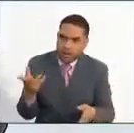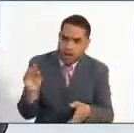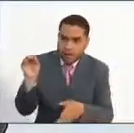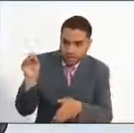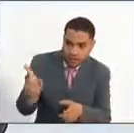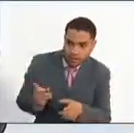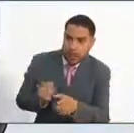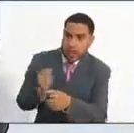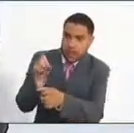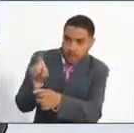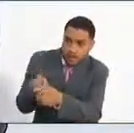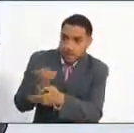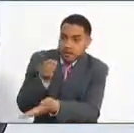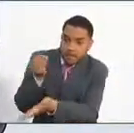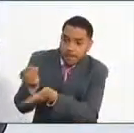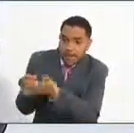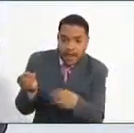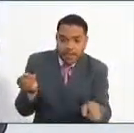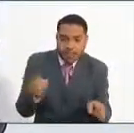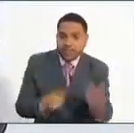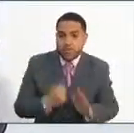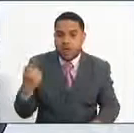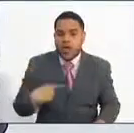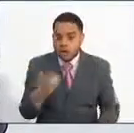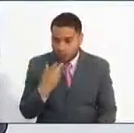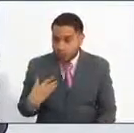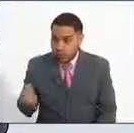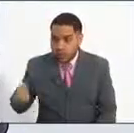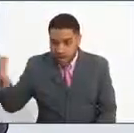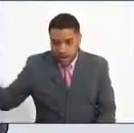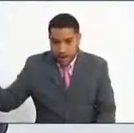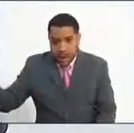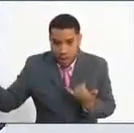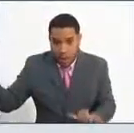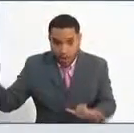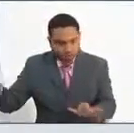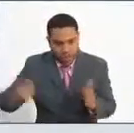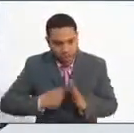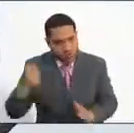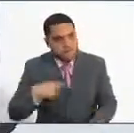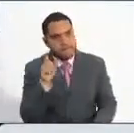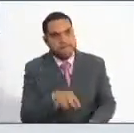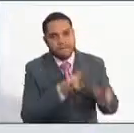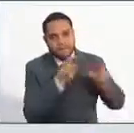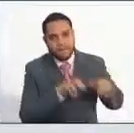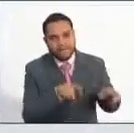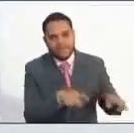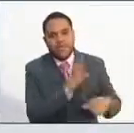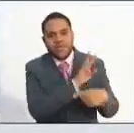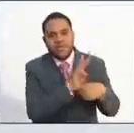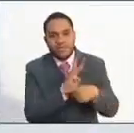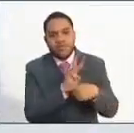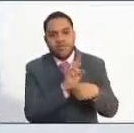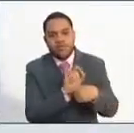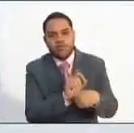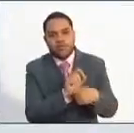en que se adquiere el PIN, ese mismo día queda activado para que la persona proceda a ingresar a la página web de la comisión que es www